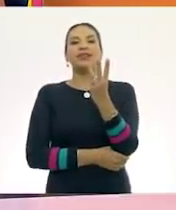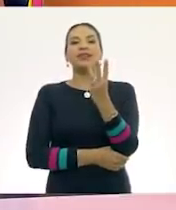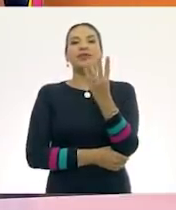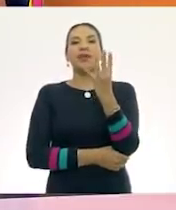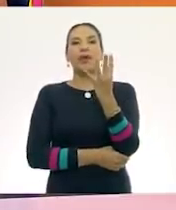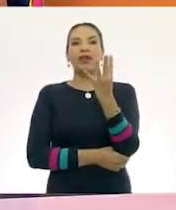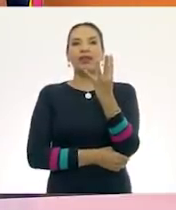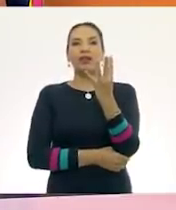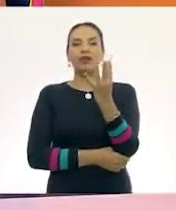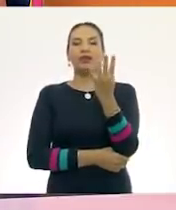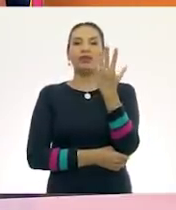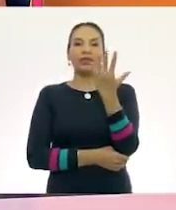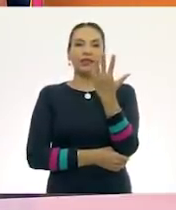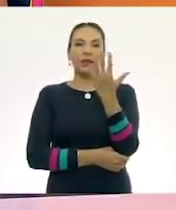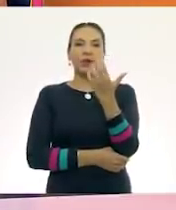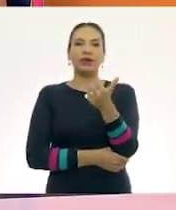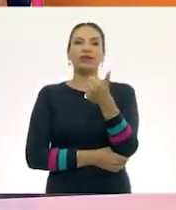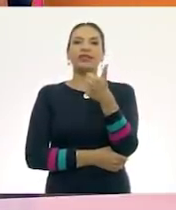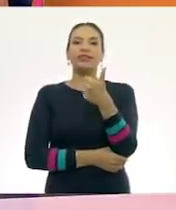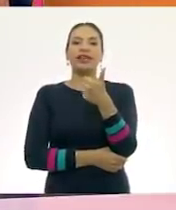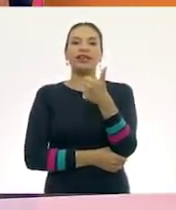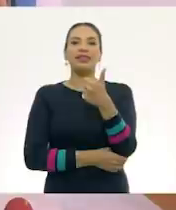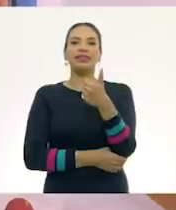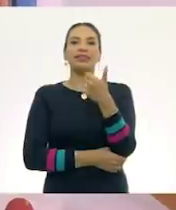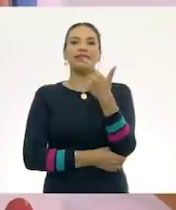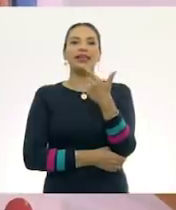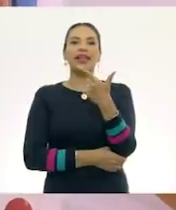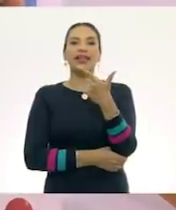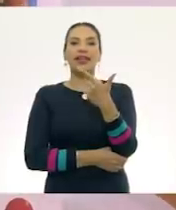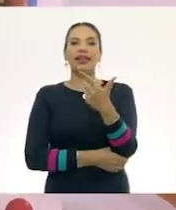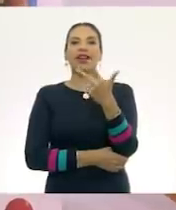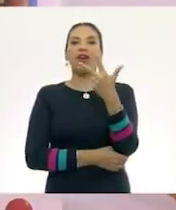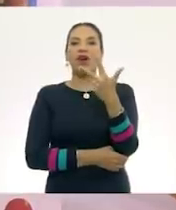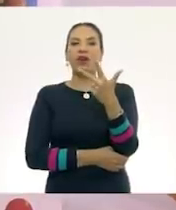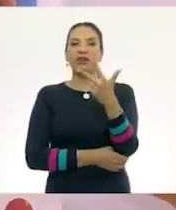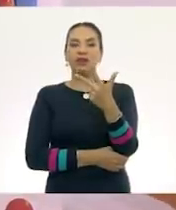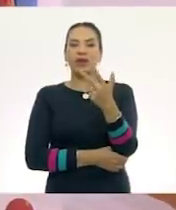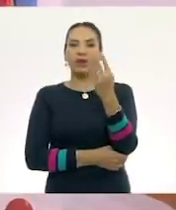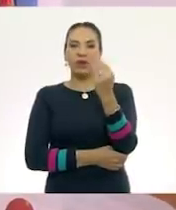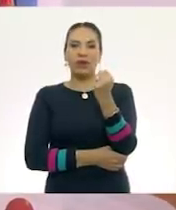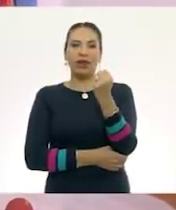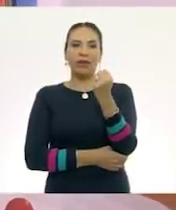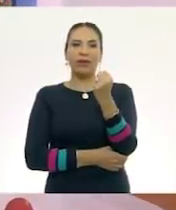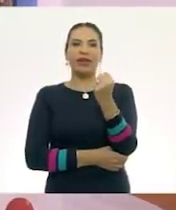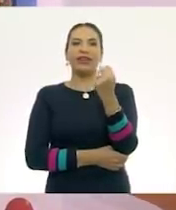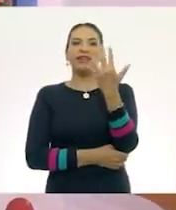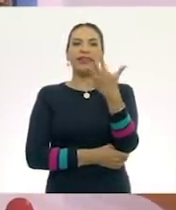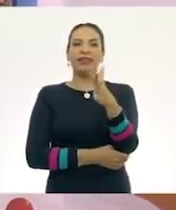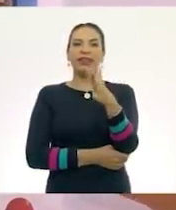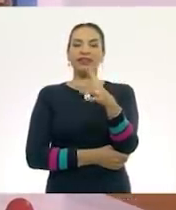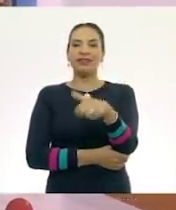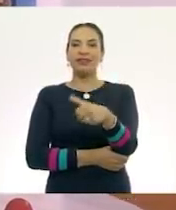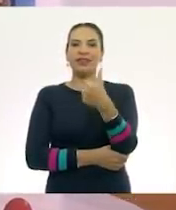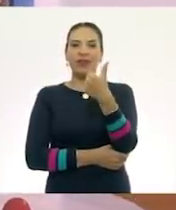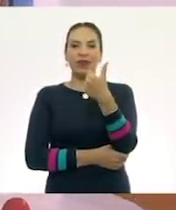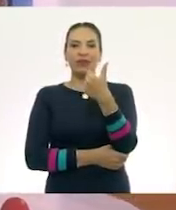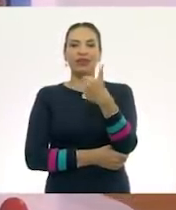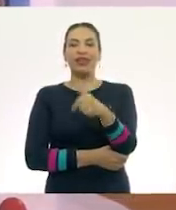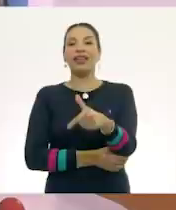tres, cuatro, cinco, seis, siete, ocho, nueve, diez,